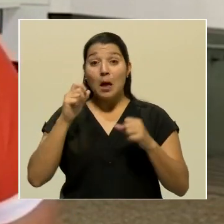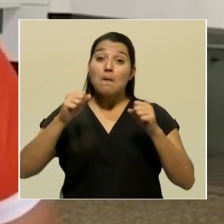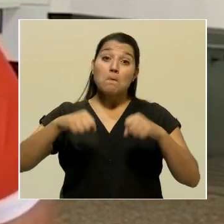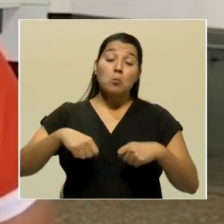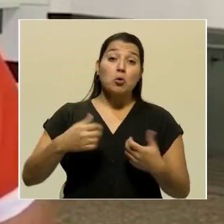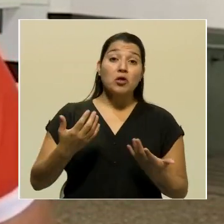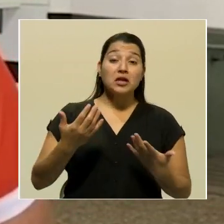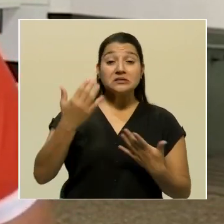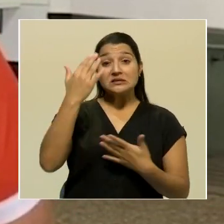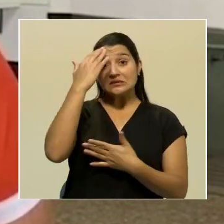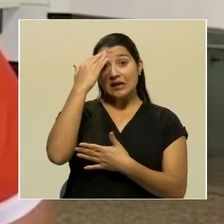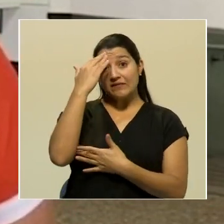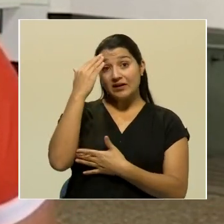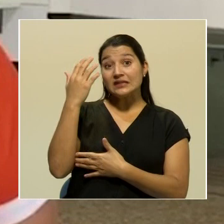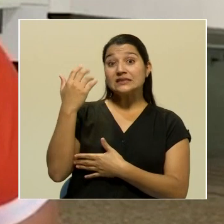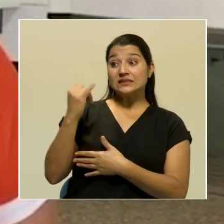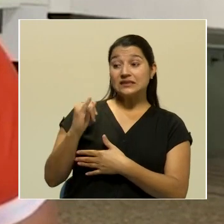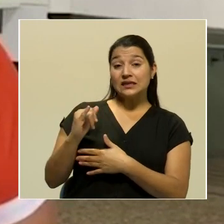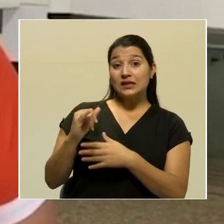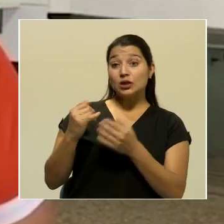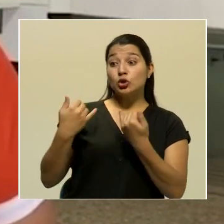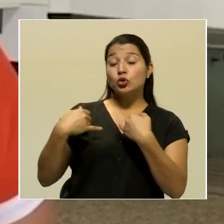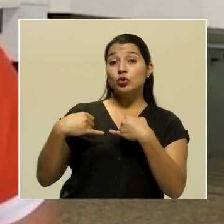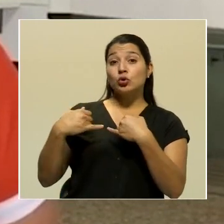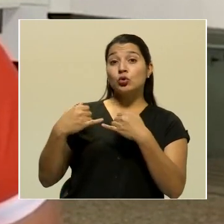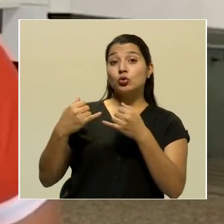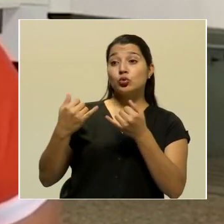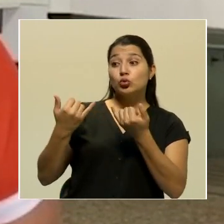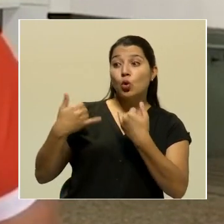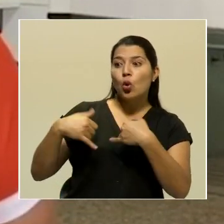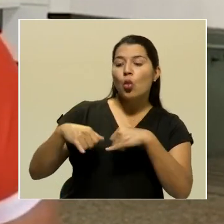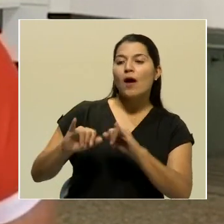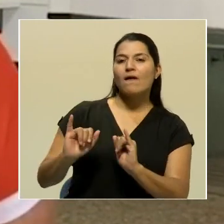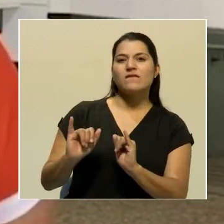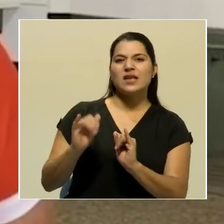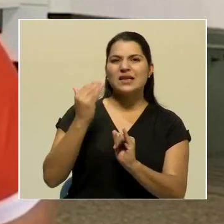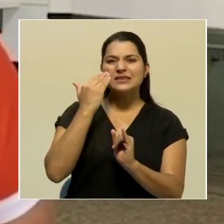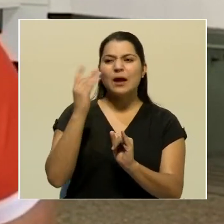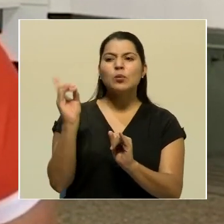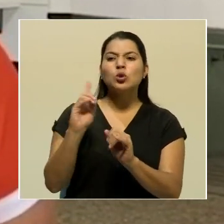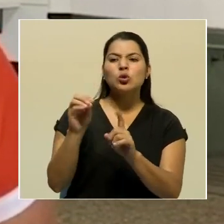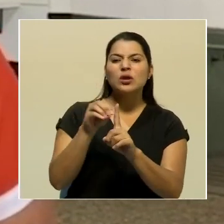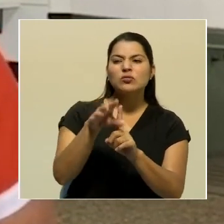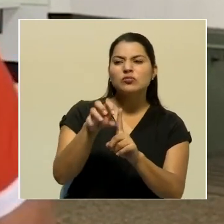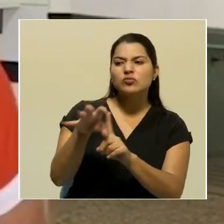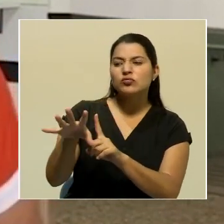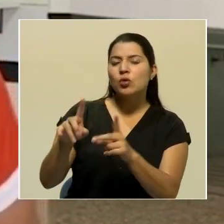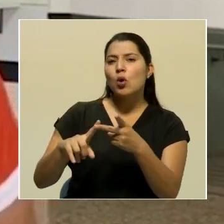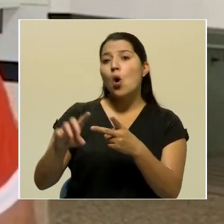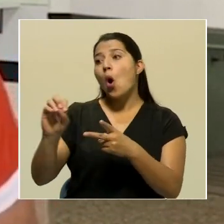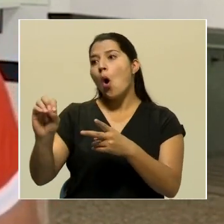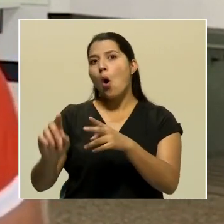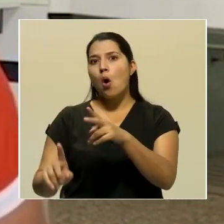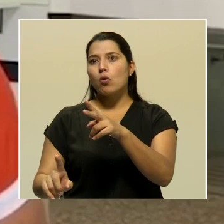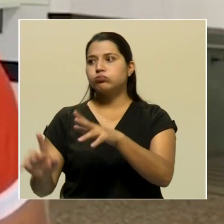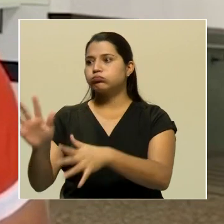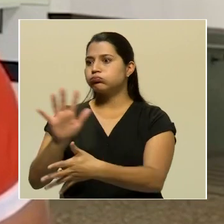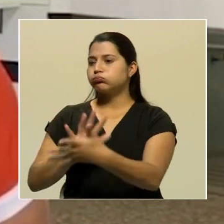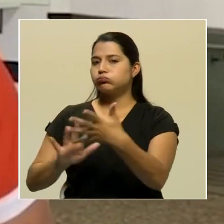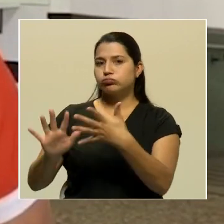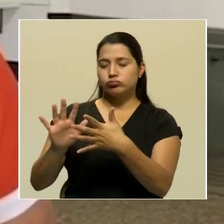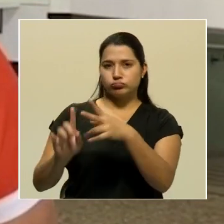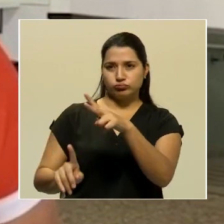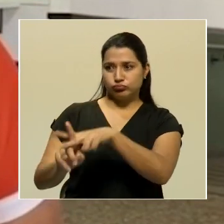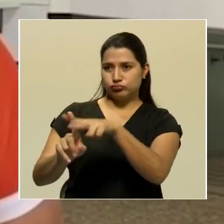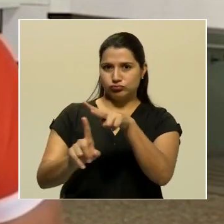si seguimos presentando conglomerados o si podemos identificar que la transmisión sea comunitaria o no, ¿verdad?